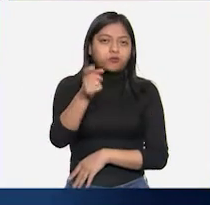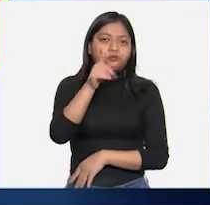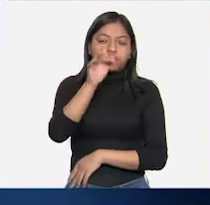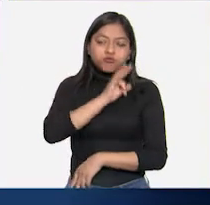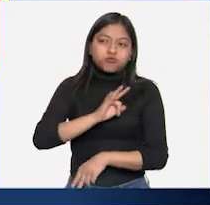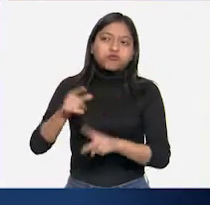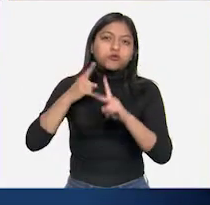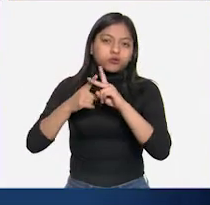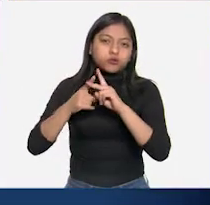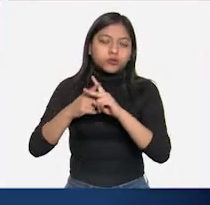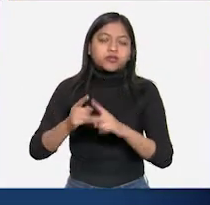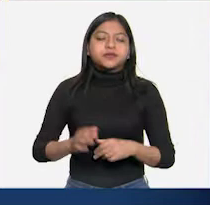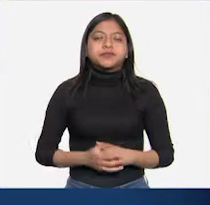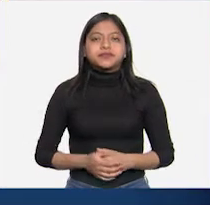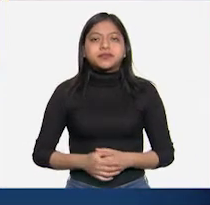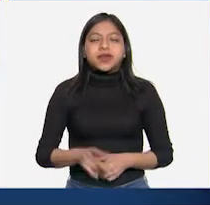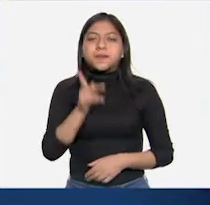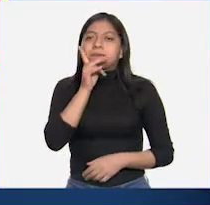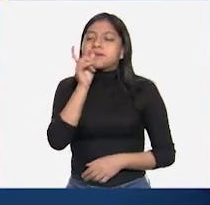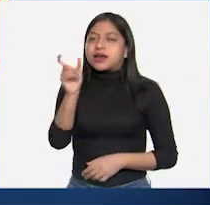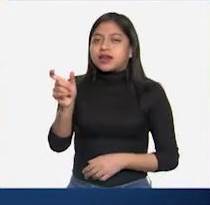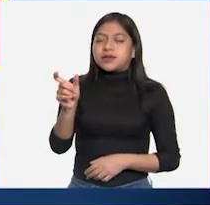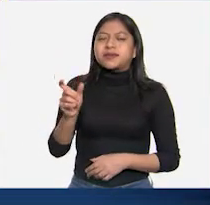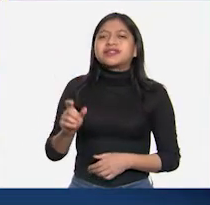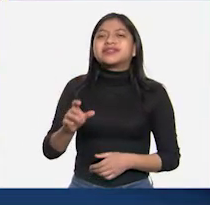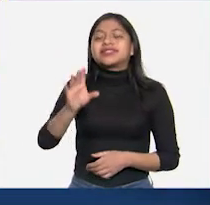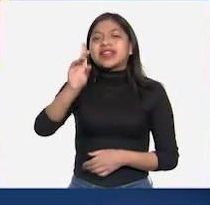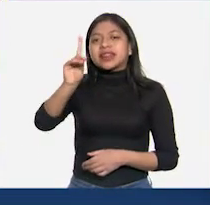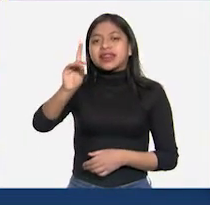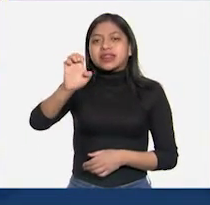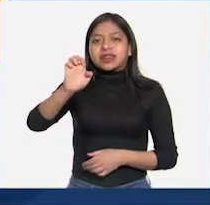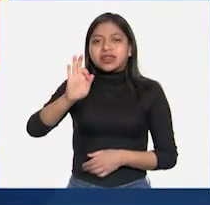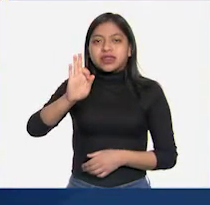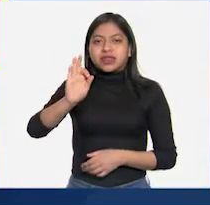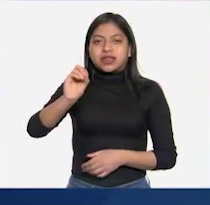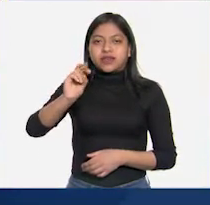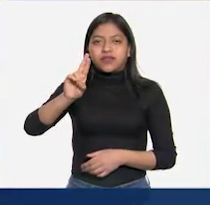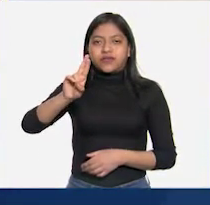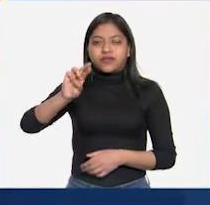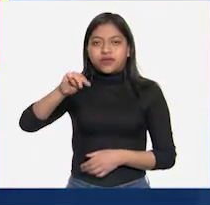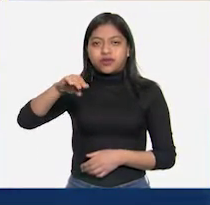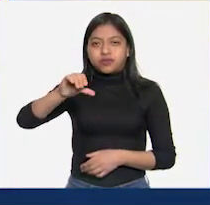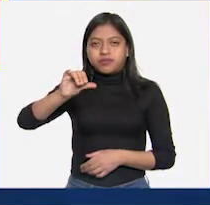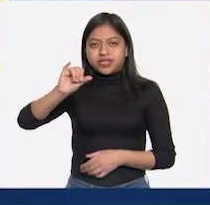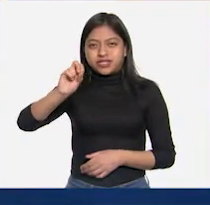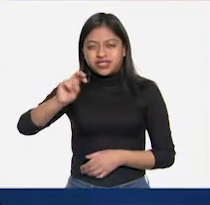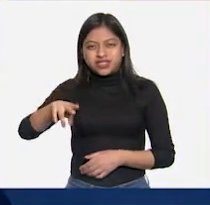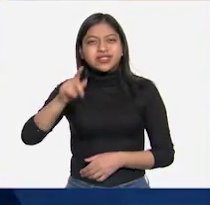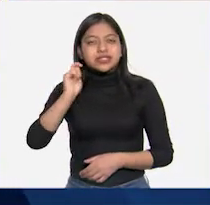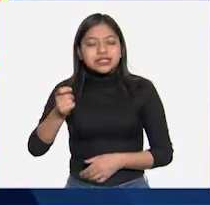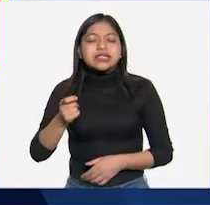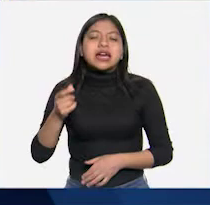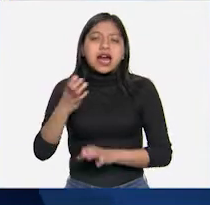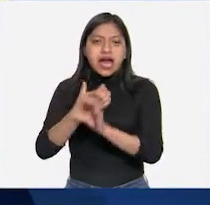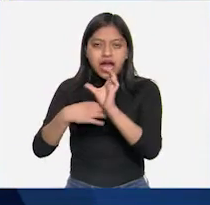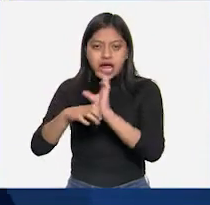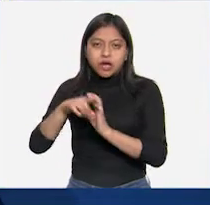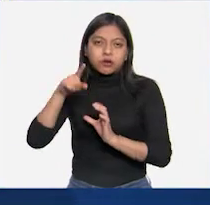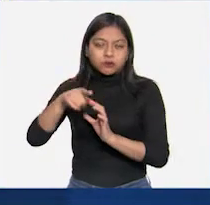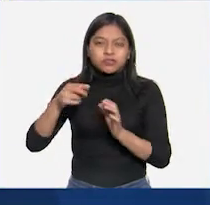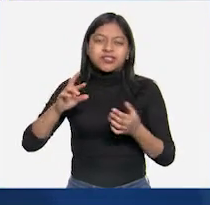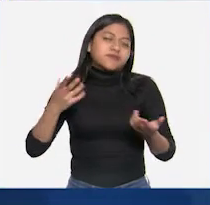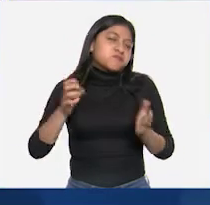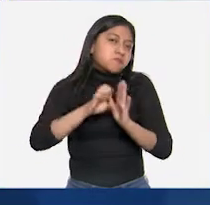Deformaciones. ¿Cuál es la definición de deformaciones? Cuando aplicamos una fuerza sobre un objeto elástico,